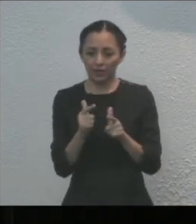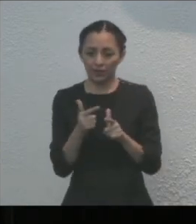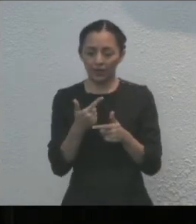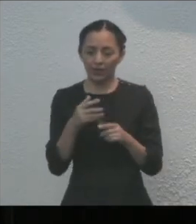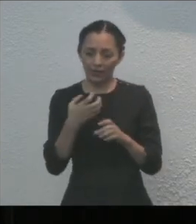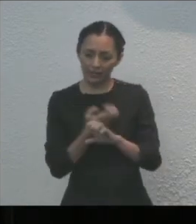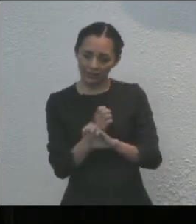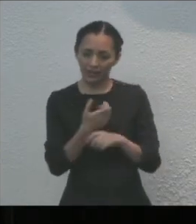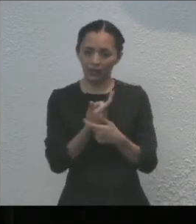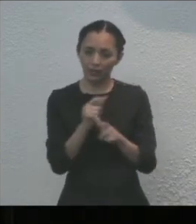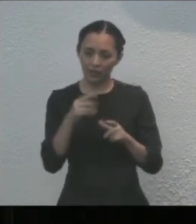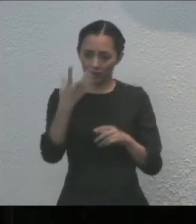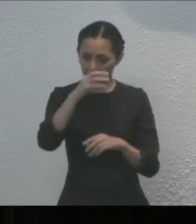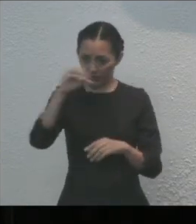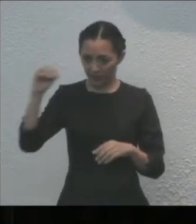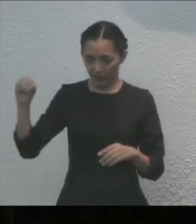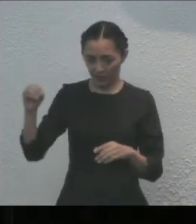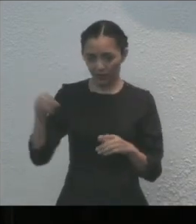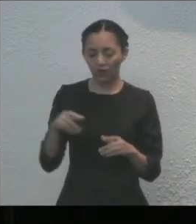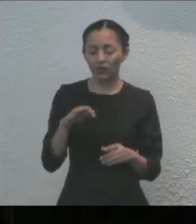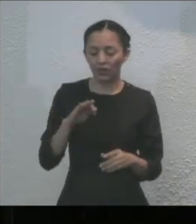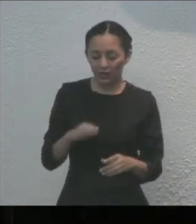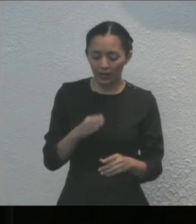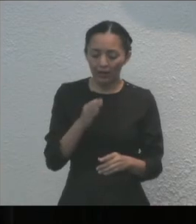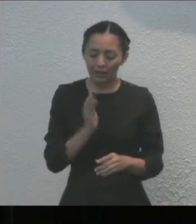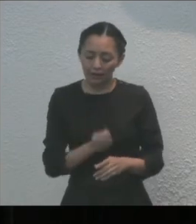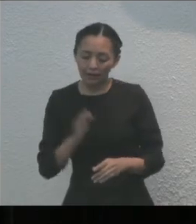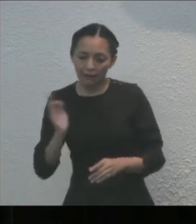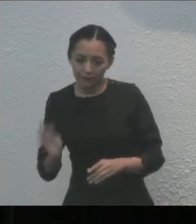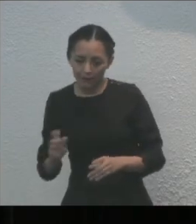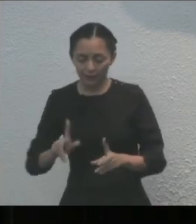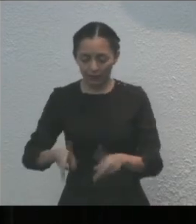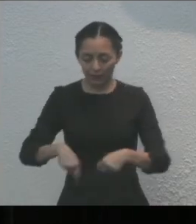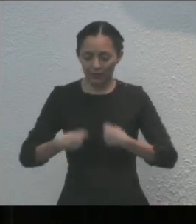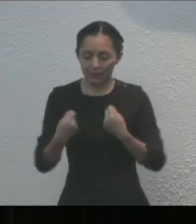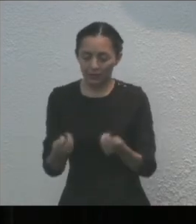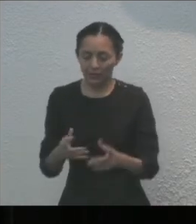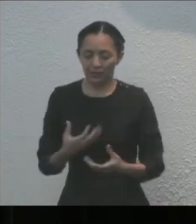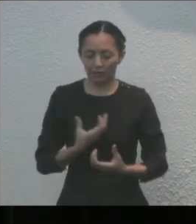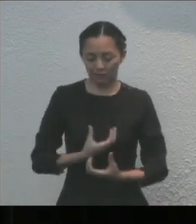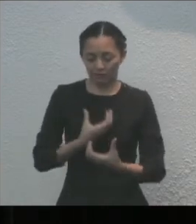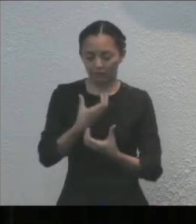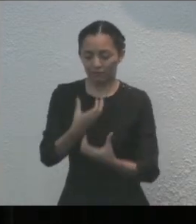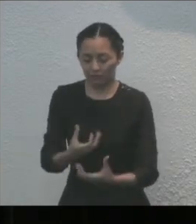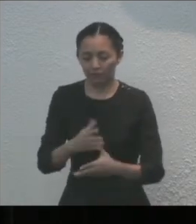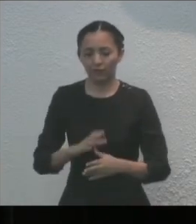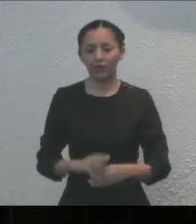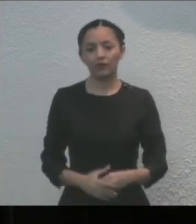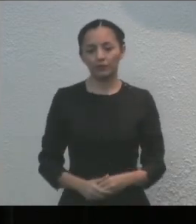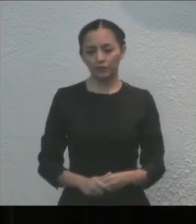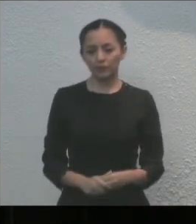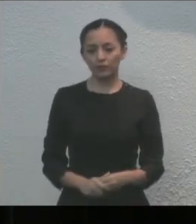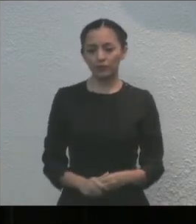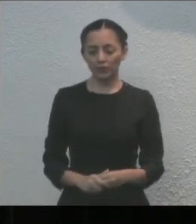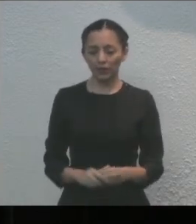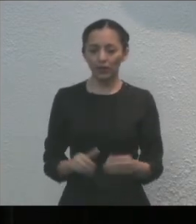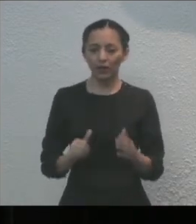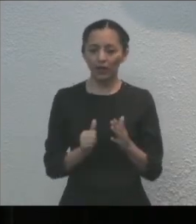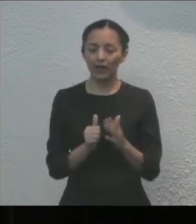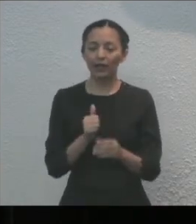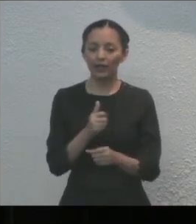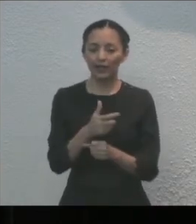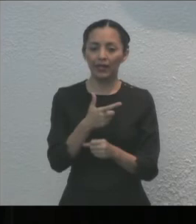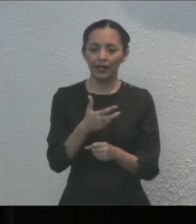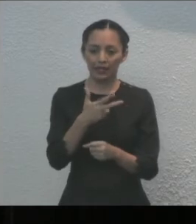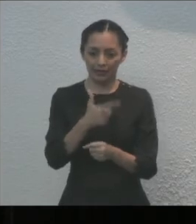Y en la parte inferior, la fecha de la entrega. Artículo séptimo, la entrega de la medalla al mérito Distinguida Quintanarroense María Cristina